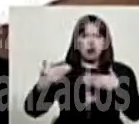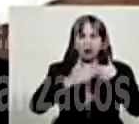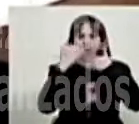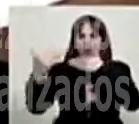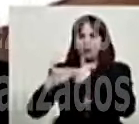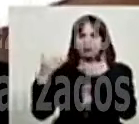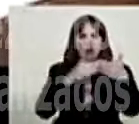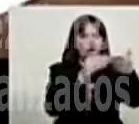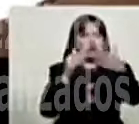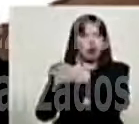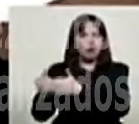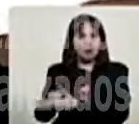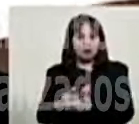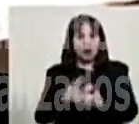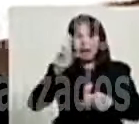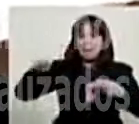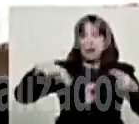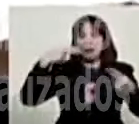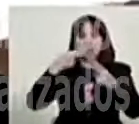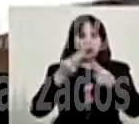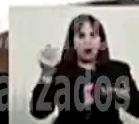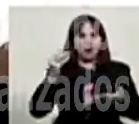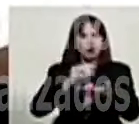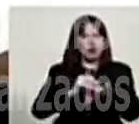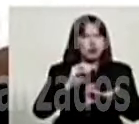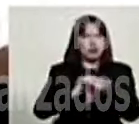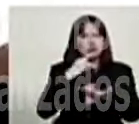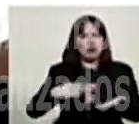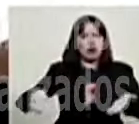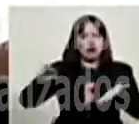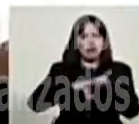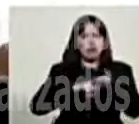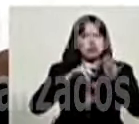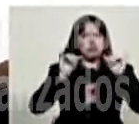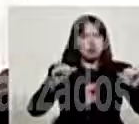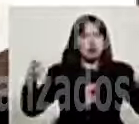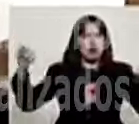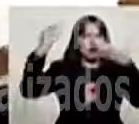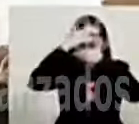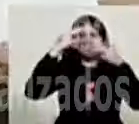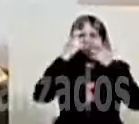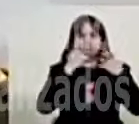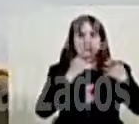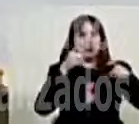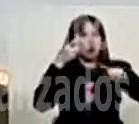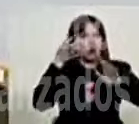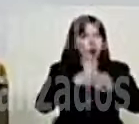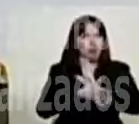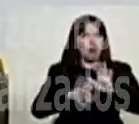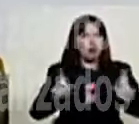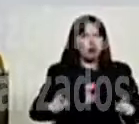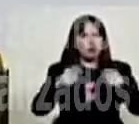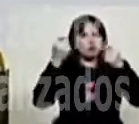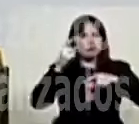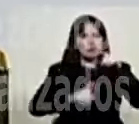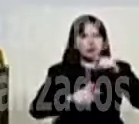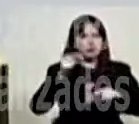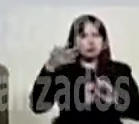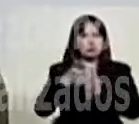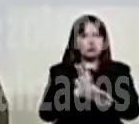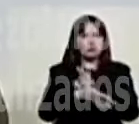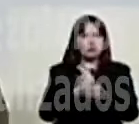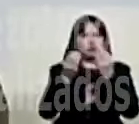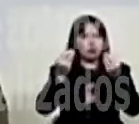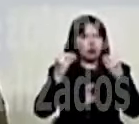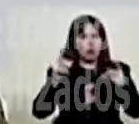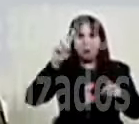tenemos que garantizar que más nunca se vuelva a repetir un acto terrorista, un atentado, ningún evento de estas características.